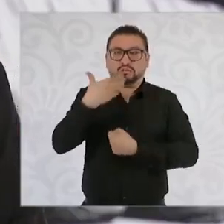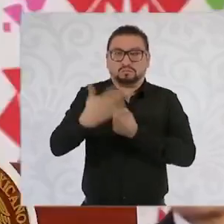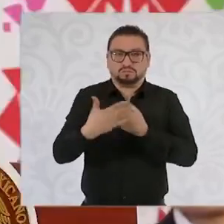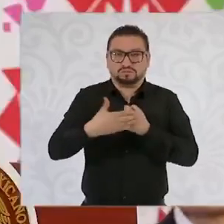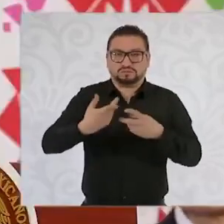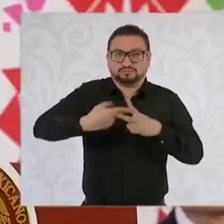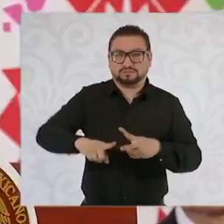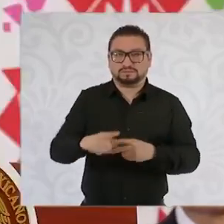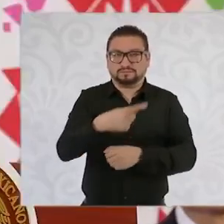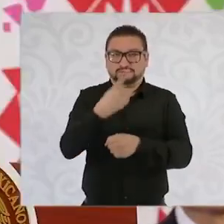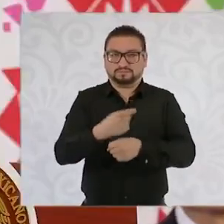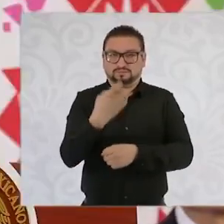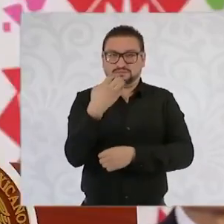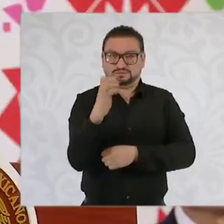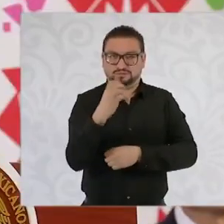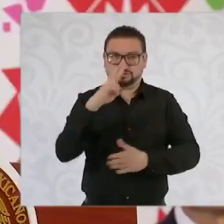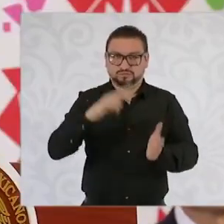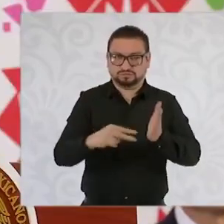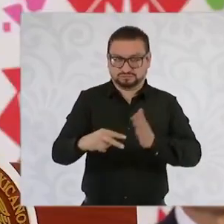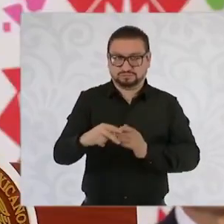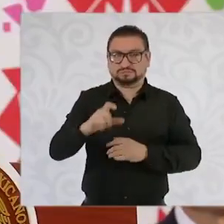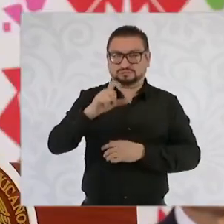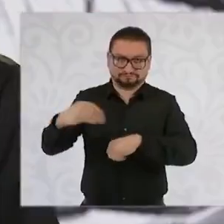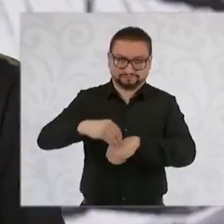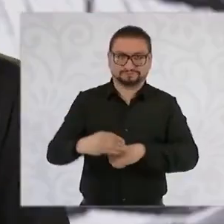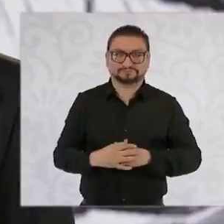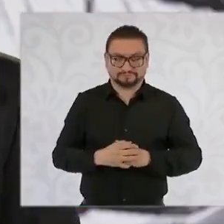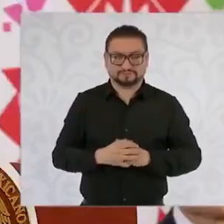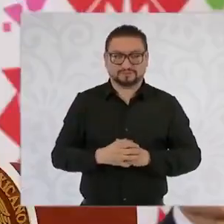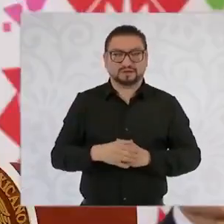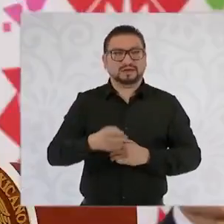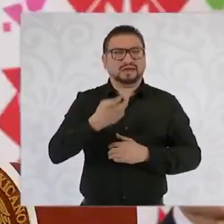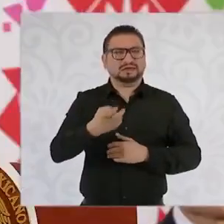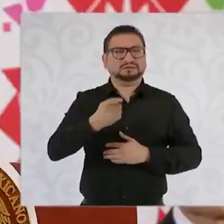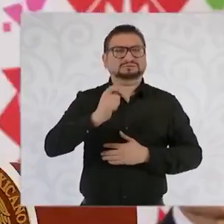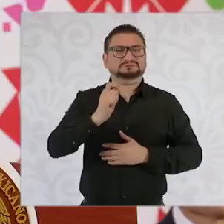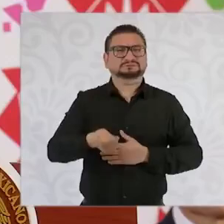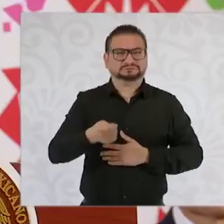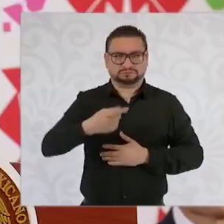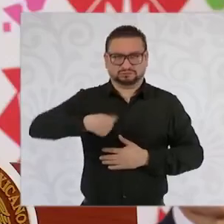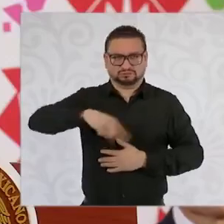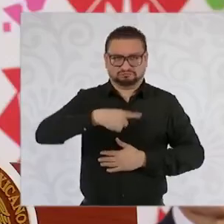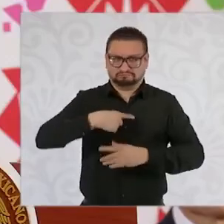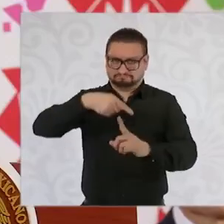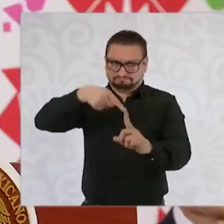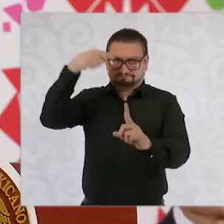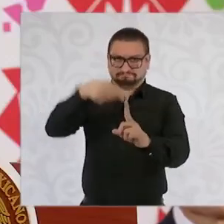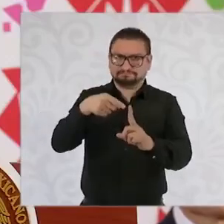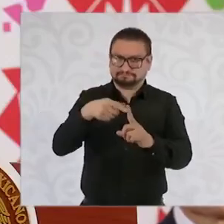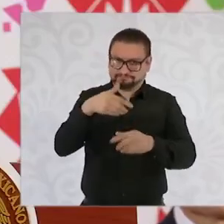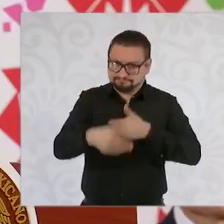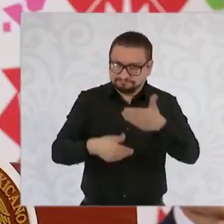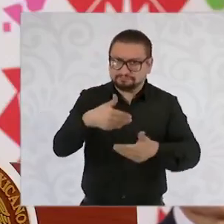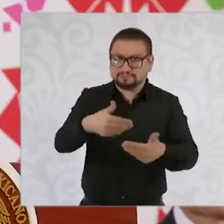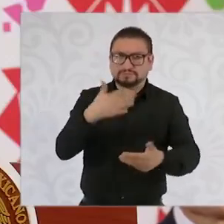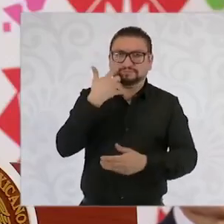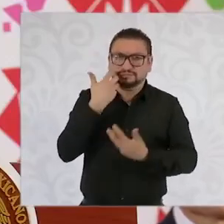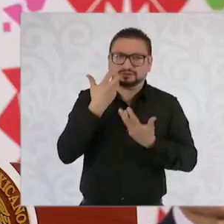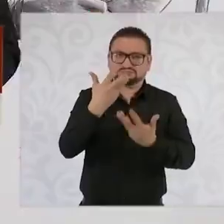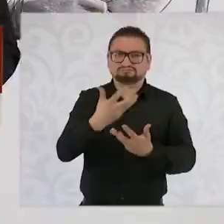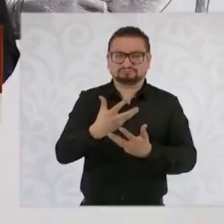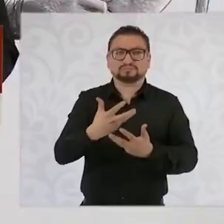a partir del primero de enero del año 2025. Con esto seguimos encaminados en la recuperación